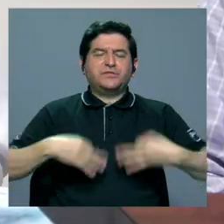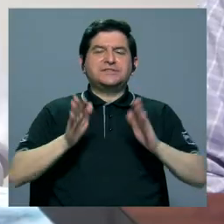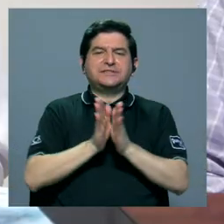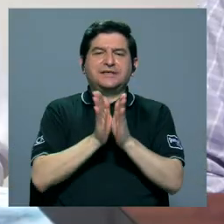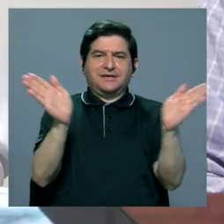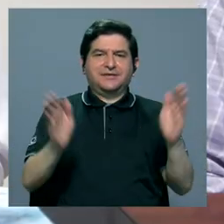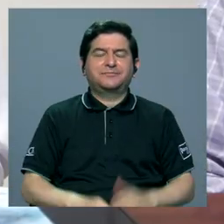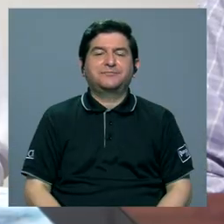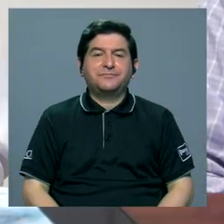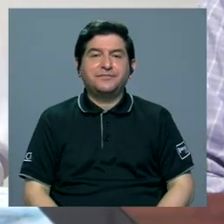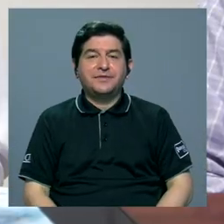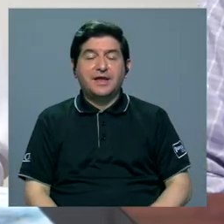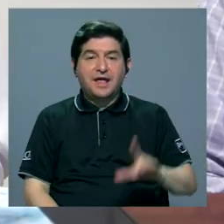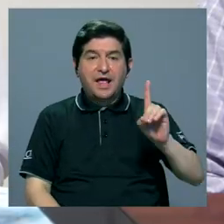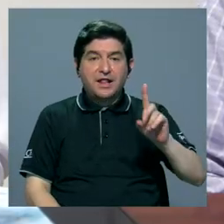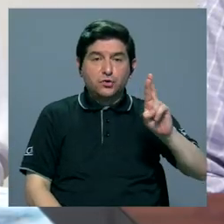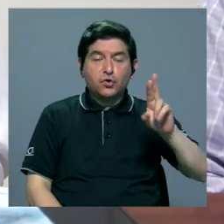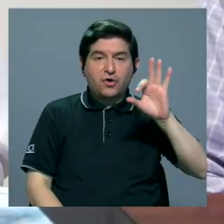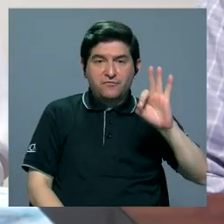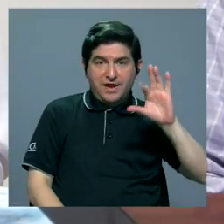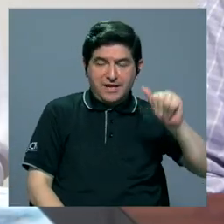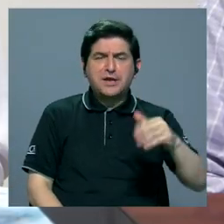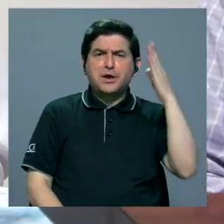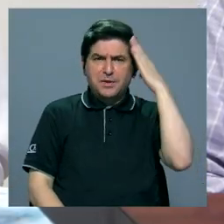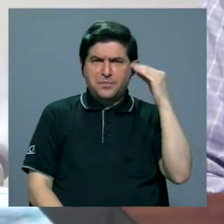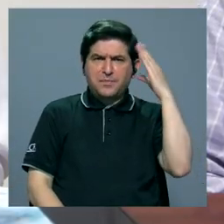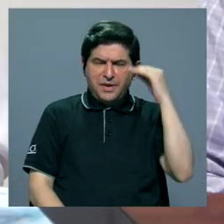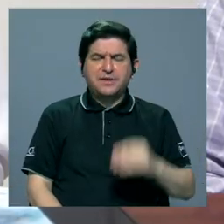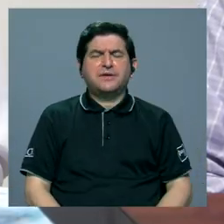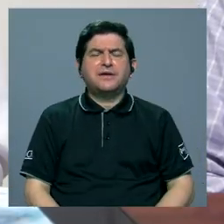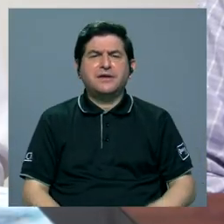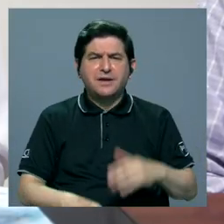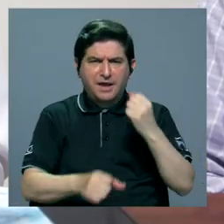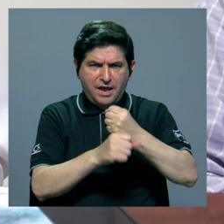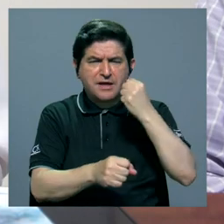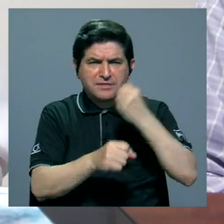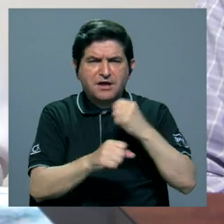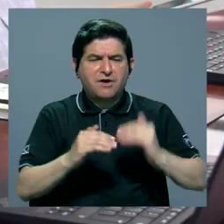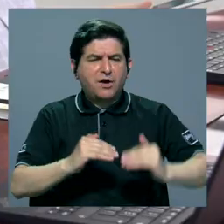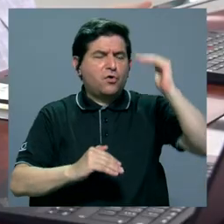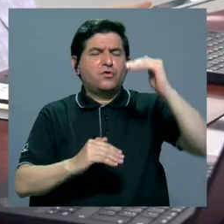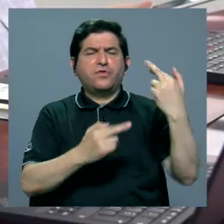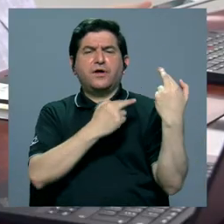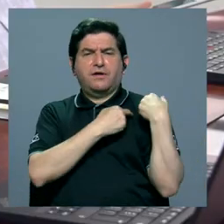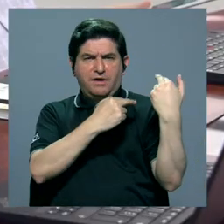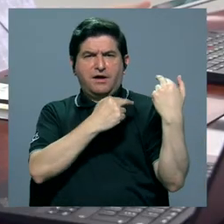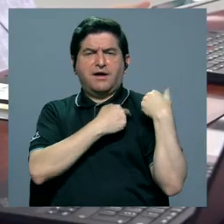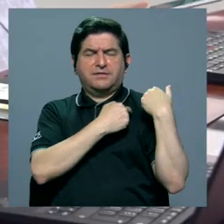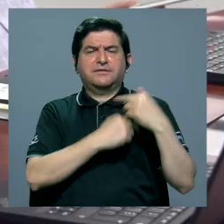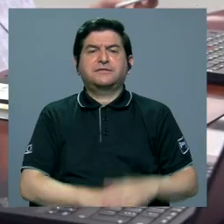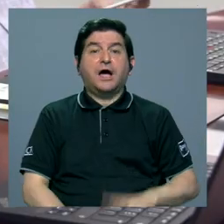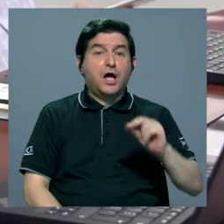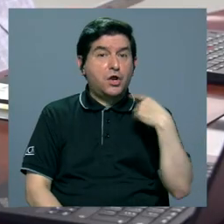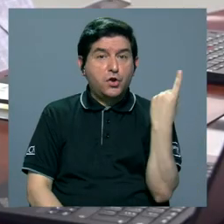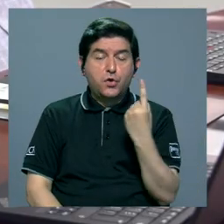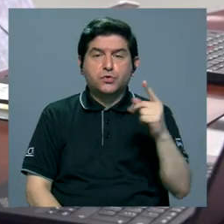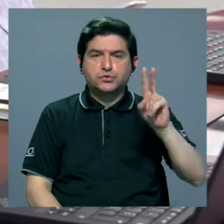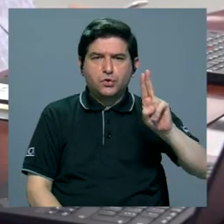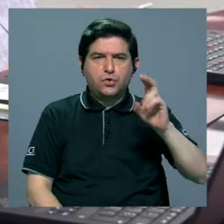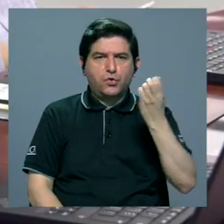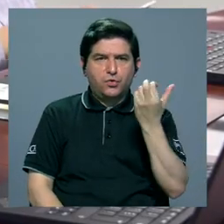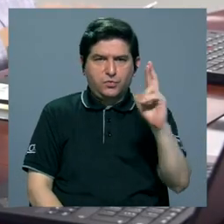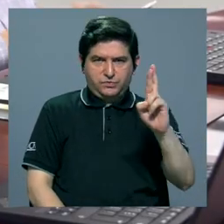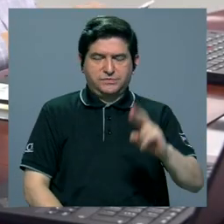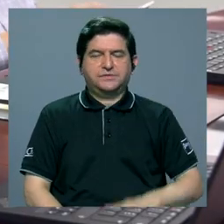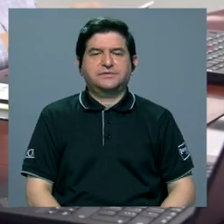salud integral en general. El Dr. Felipe Alpizar cuenta con experiencia desempeñando cargos de alta responsabilidad no